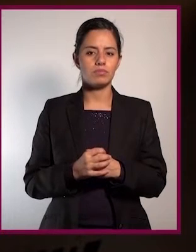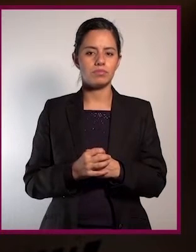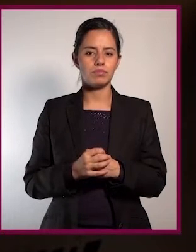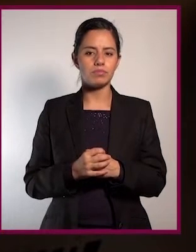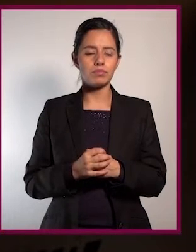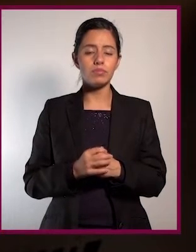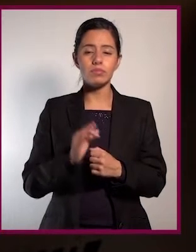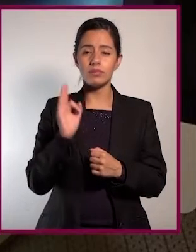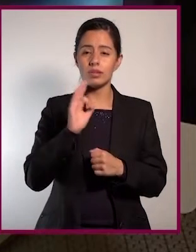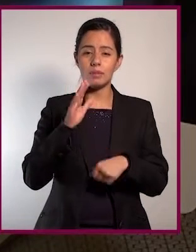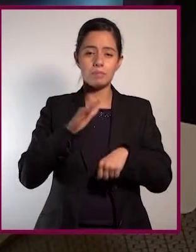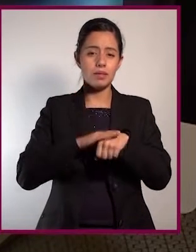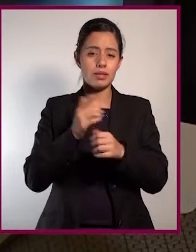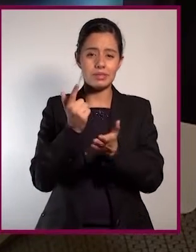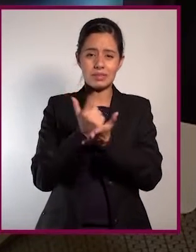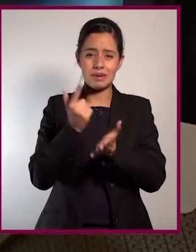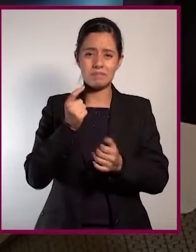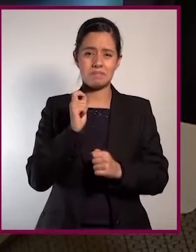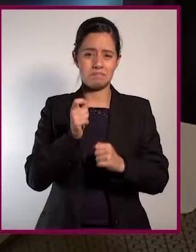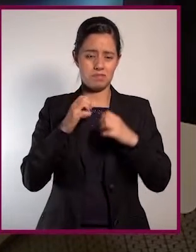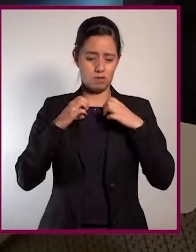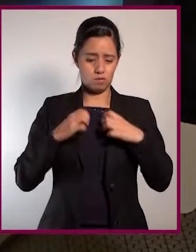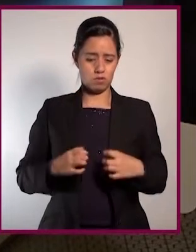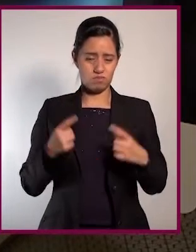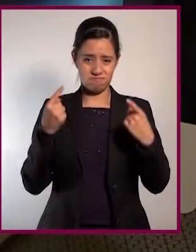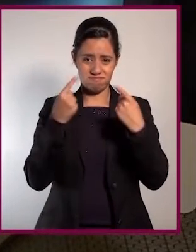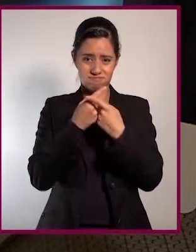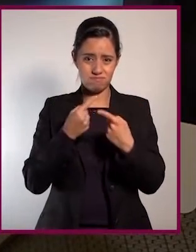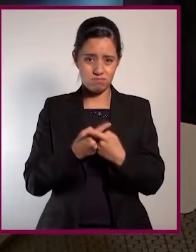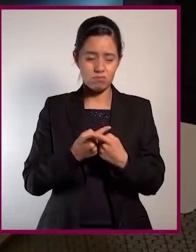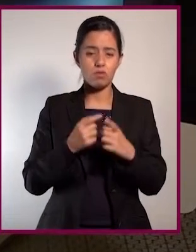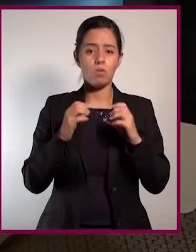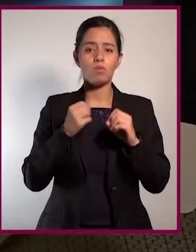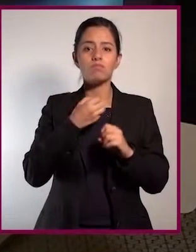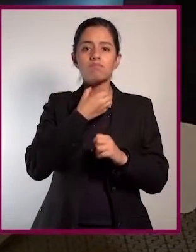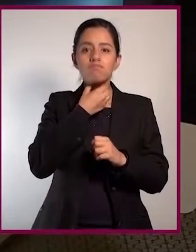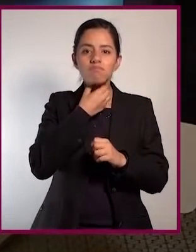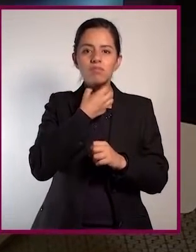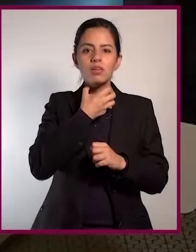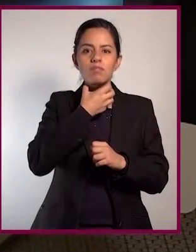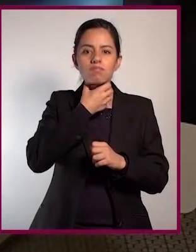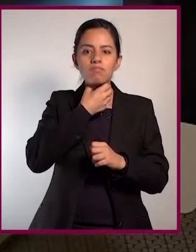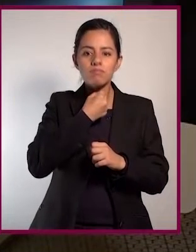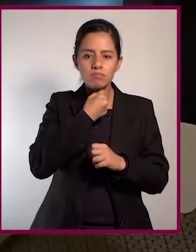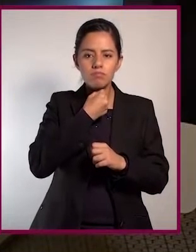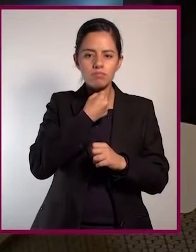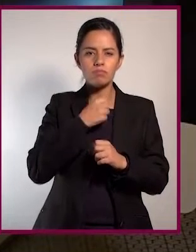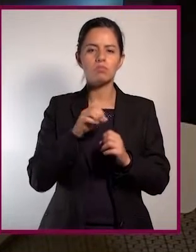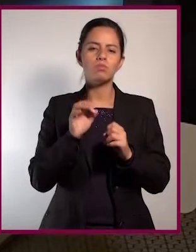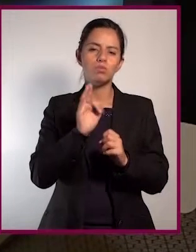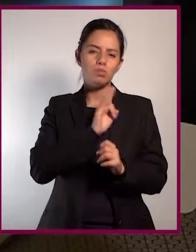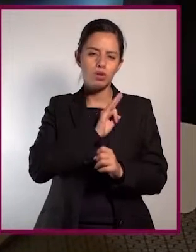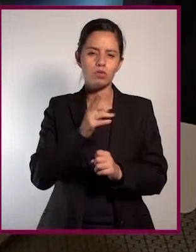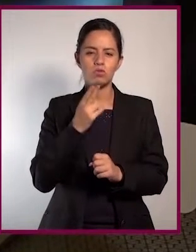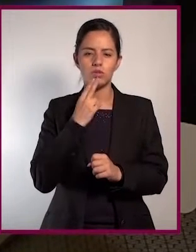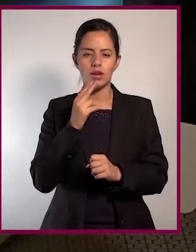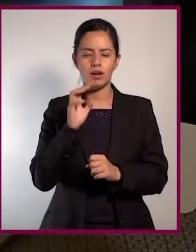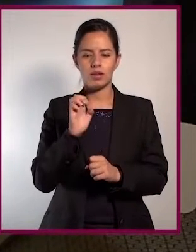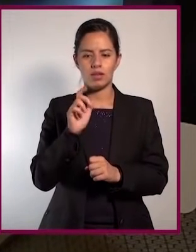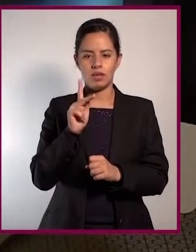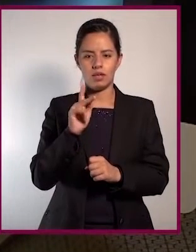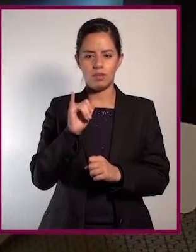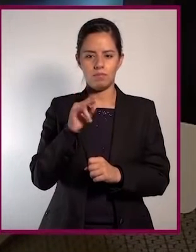más grave, que es la anafilaxia, o que compromete el tracto respiratorio, el uso de la epinefrina